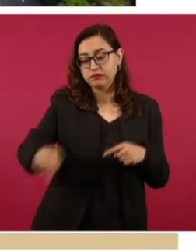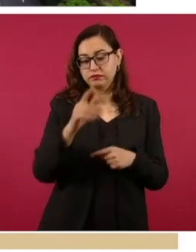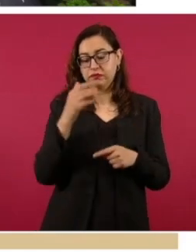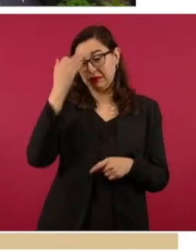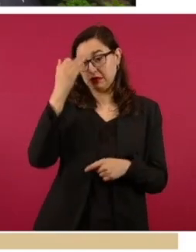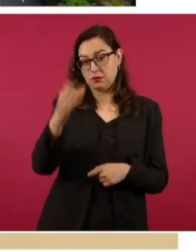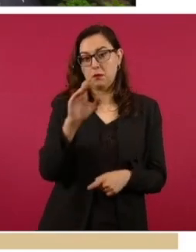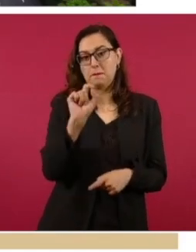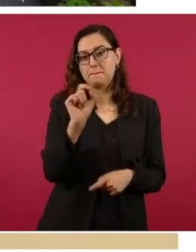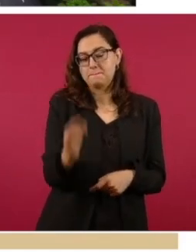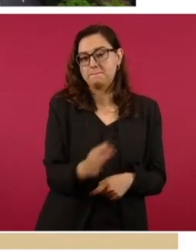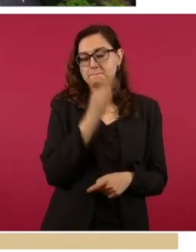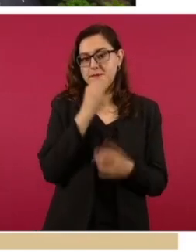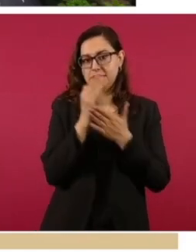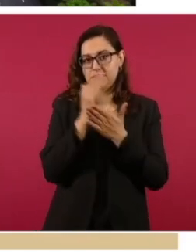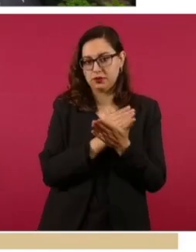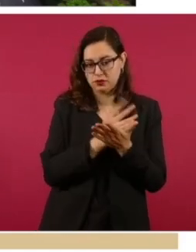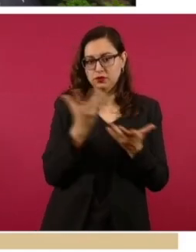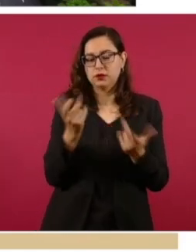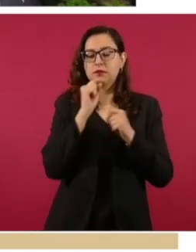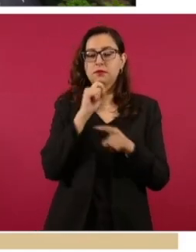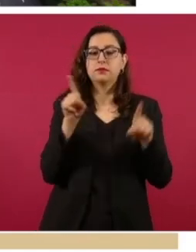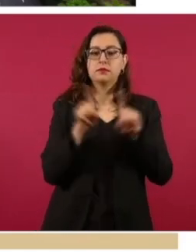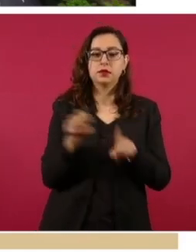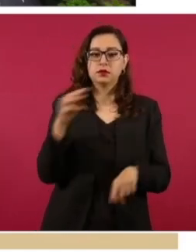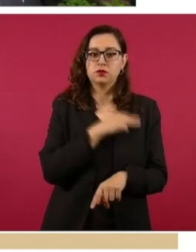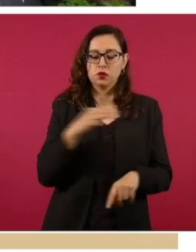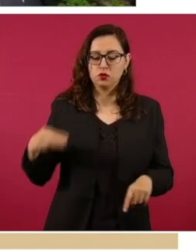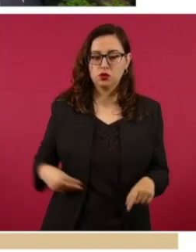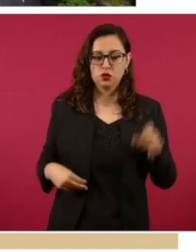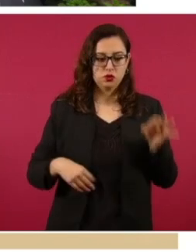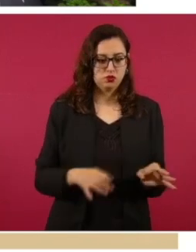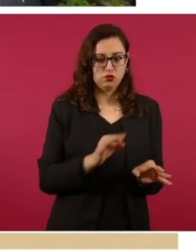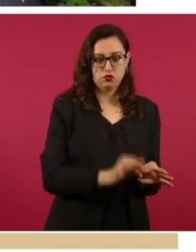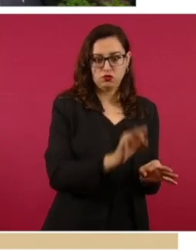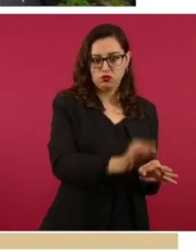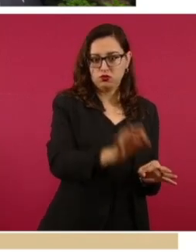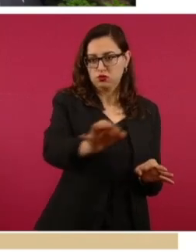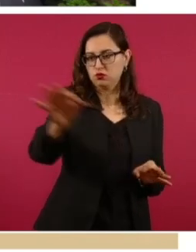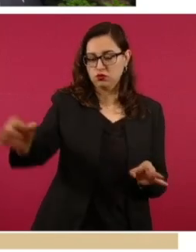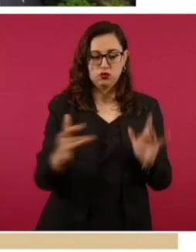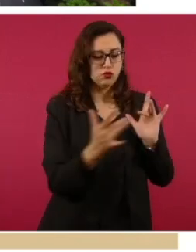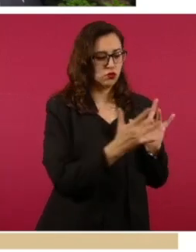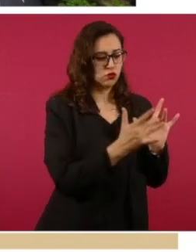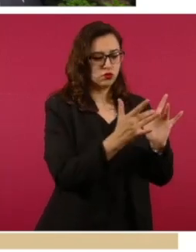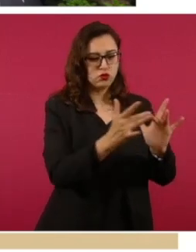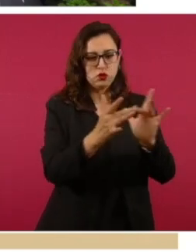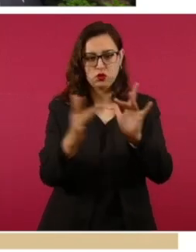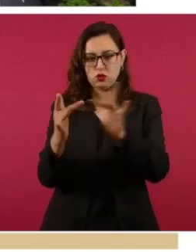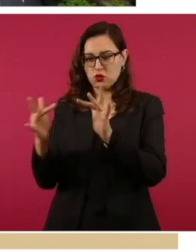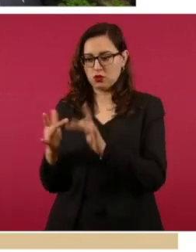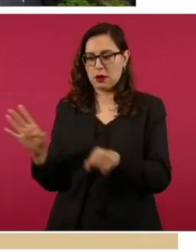Cozolacaque a Cayucan, fortaleceremos la conexión de los municipios de Cozolacaque, Jaltipan, Oluta, Oluta y a Cayucan,